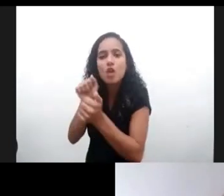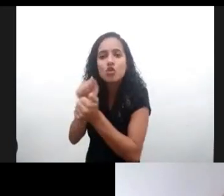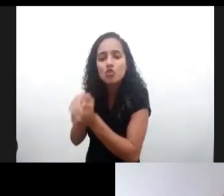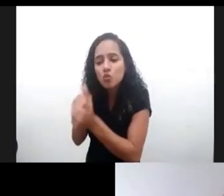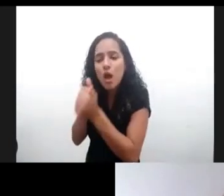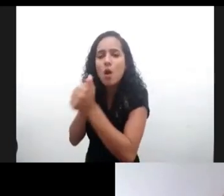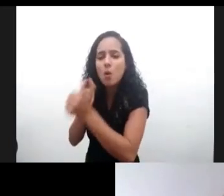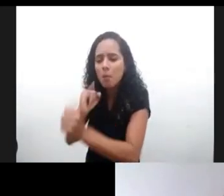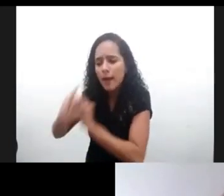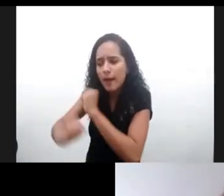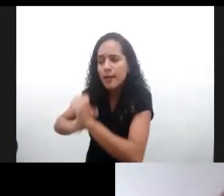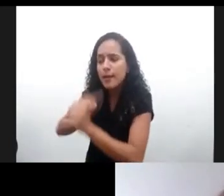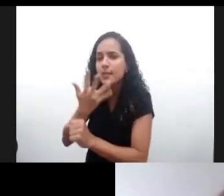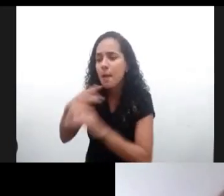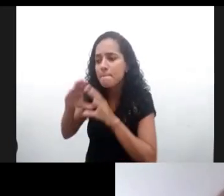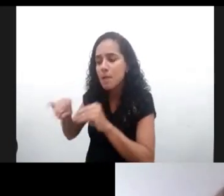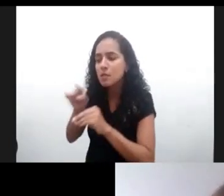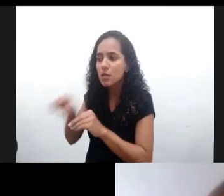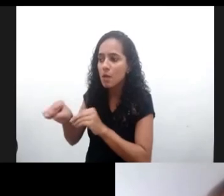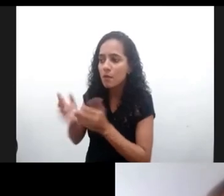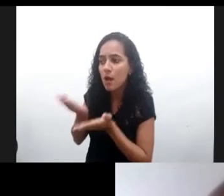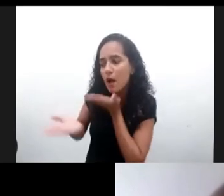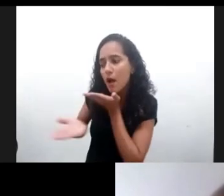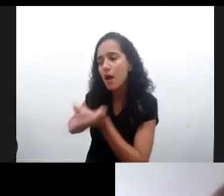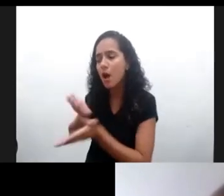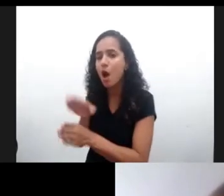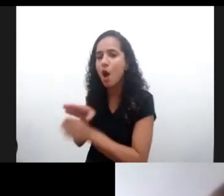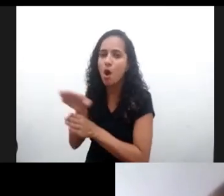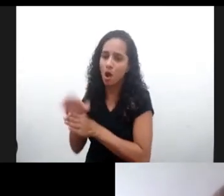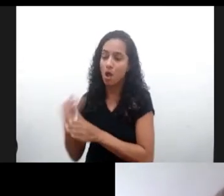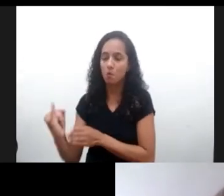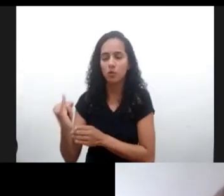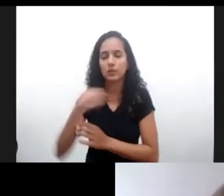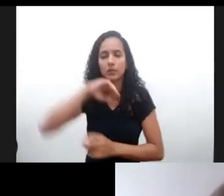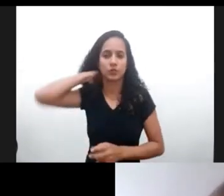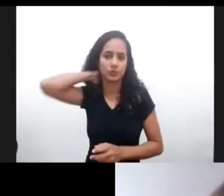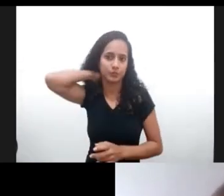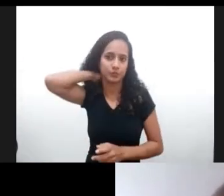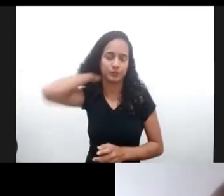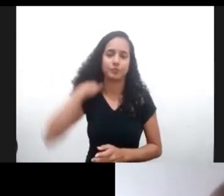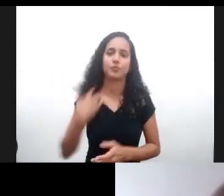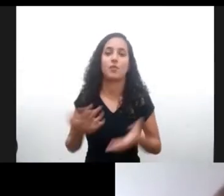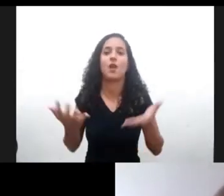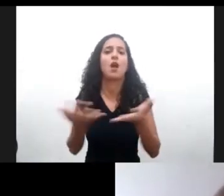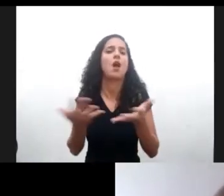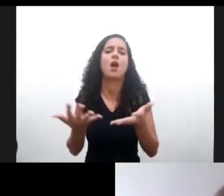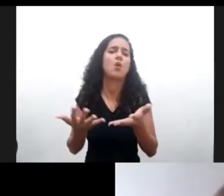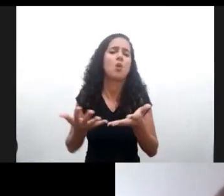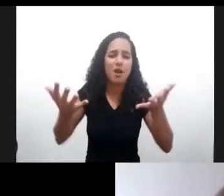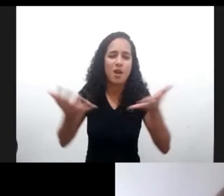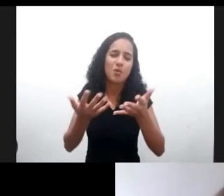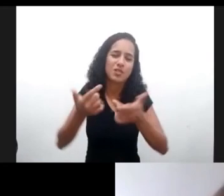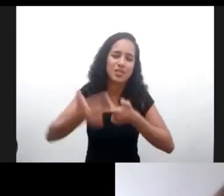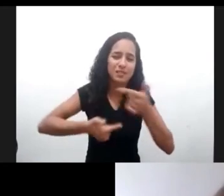el primer punto que considero de suma relevancia y que va muy en línea con lo que venimos trabajando en el Núcleo de Inteligencia